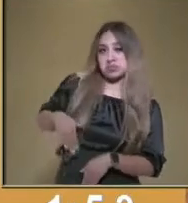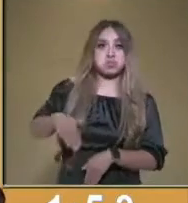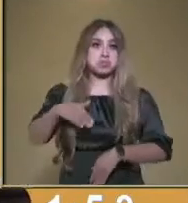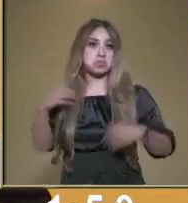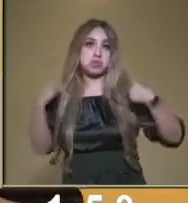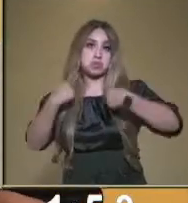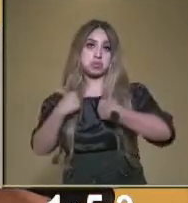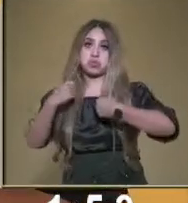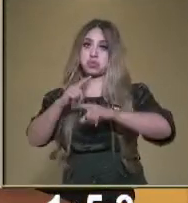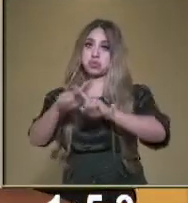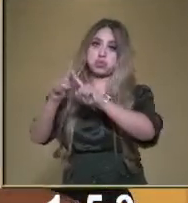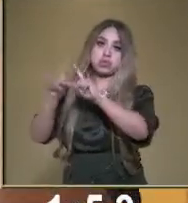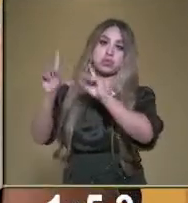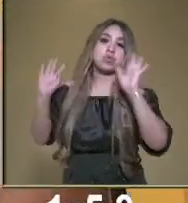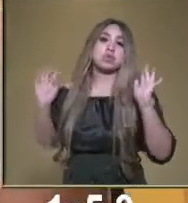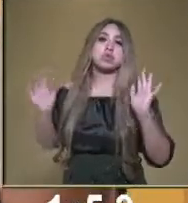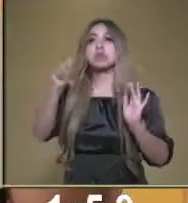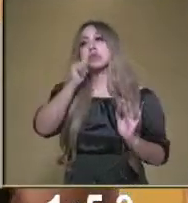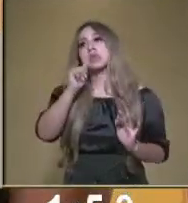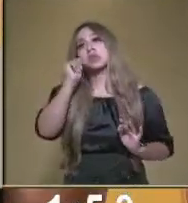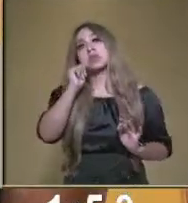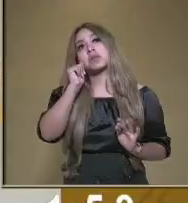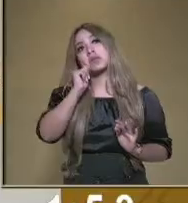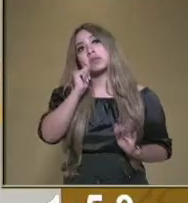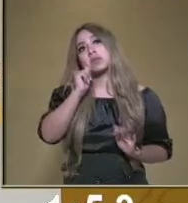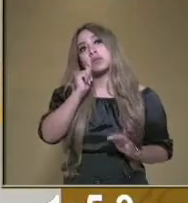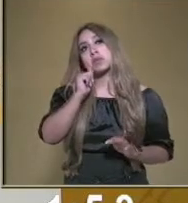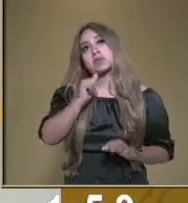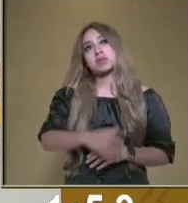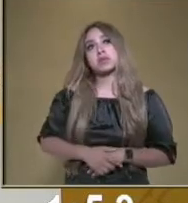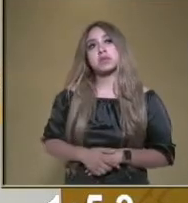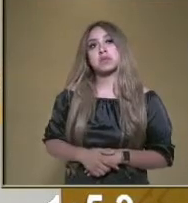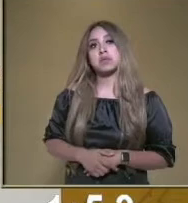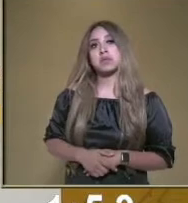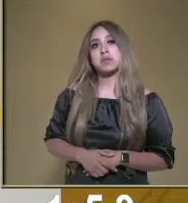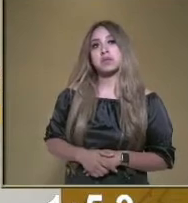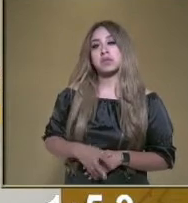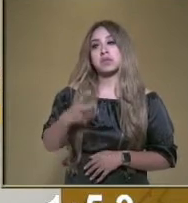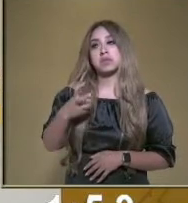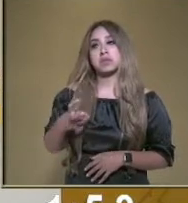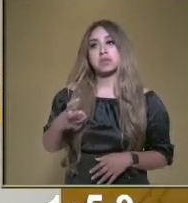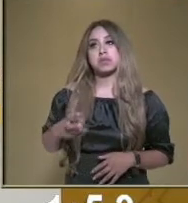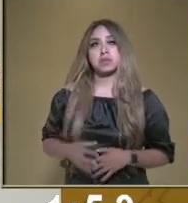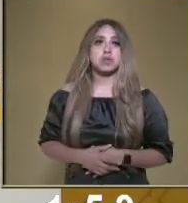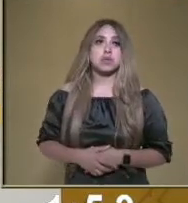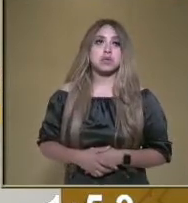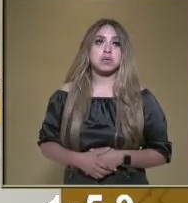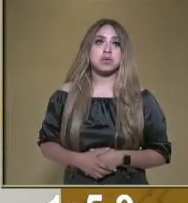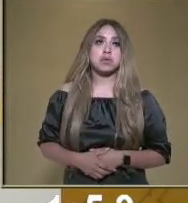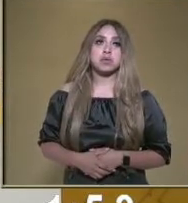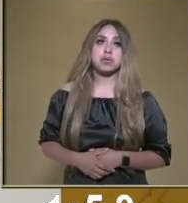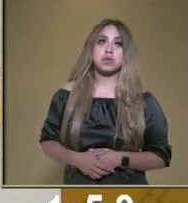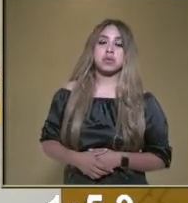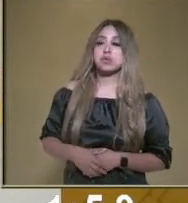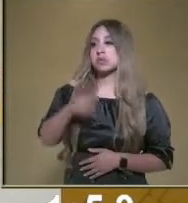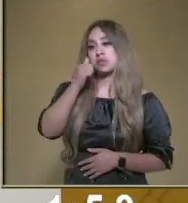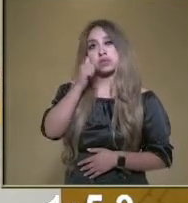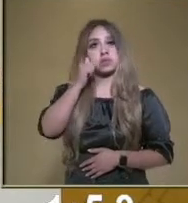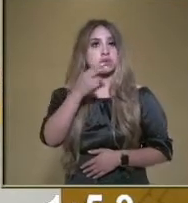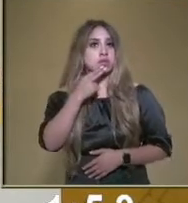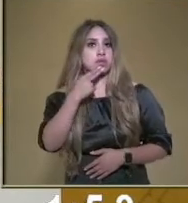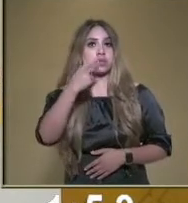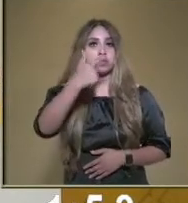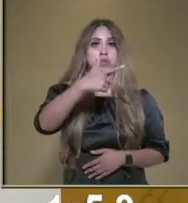en cualquier parte. Y siempre tratar de no tomar nada con nuestras manos. ¿Sí? Utilicemos el gel siempre. Tengámoslo